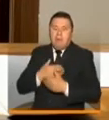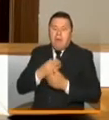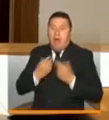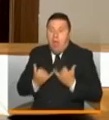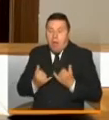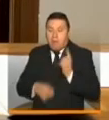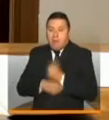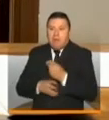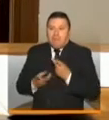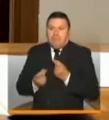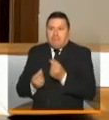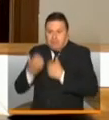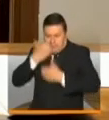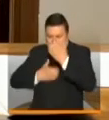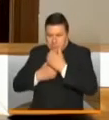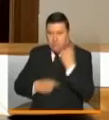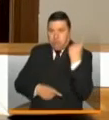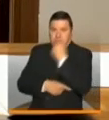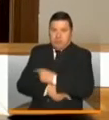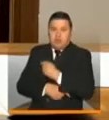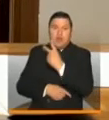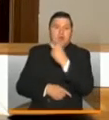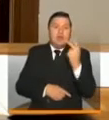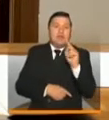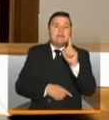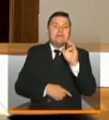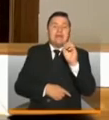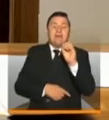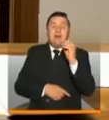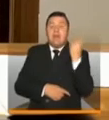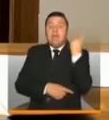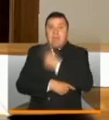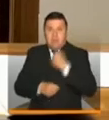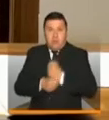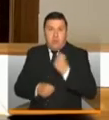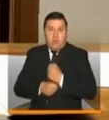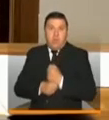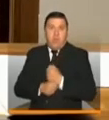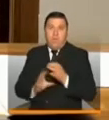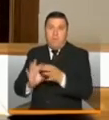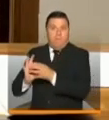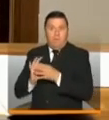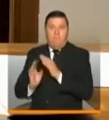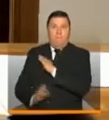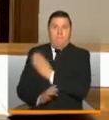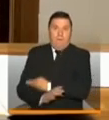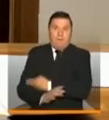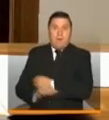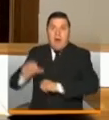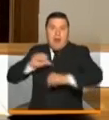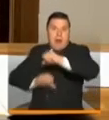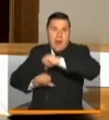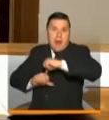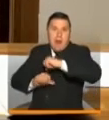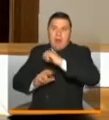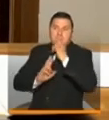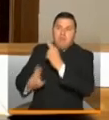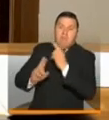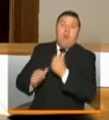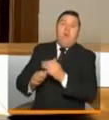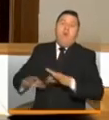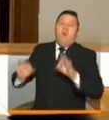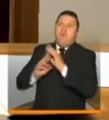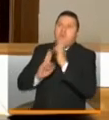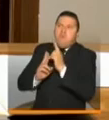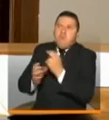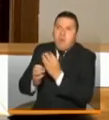pruebas día a 860 pruebas día, en un trabajo muy fuerte, con una capacitación muy importante y